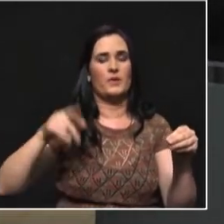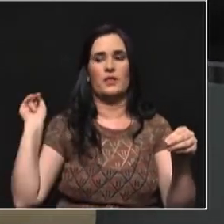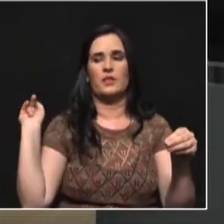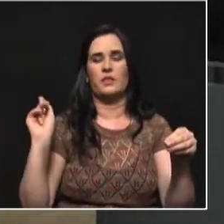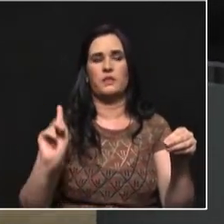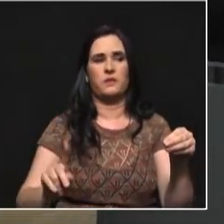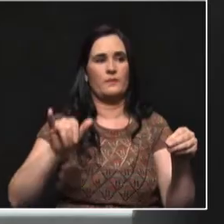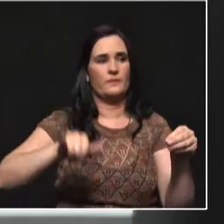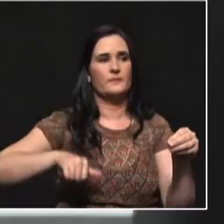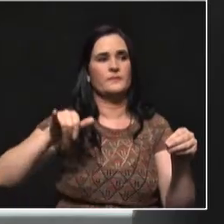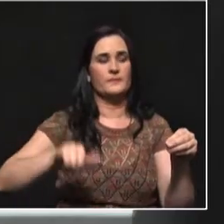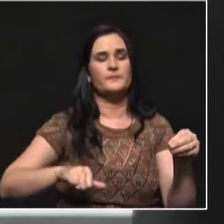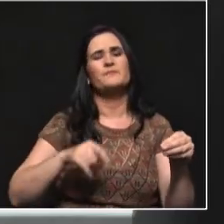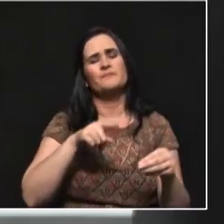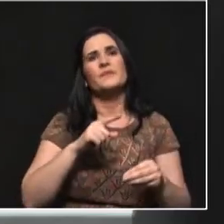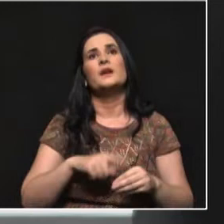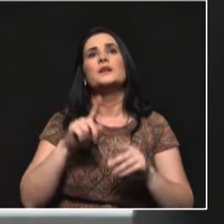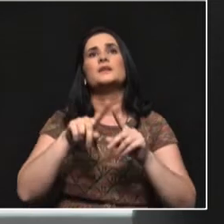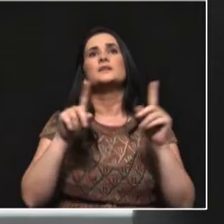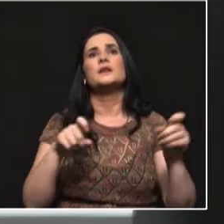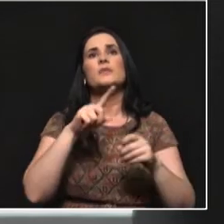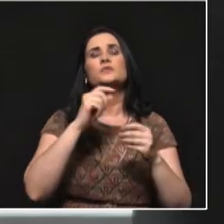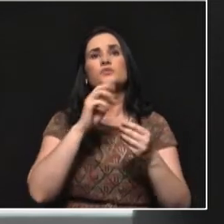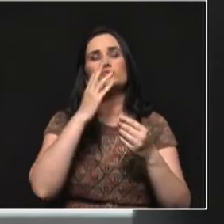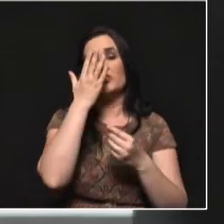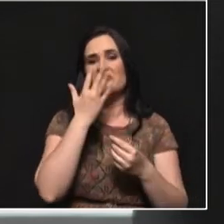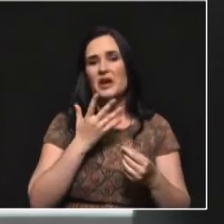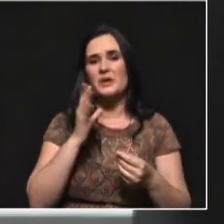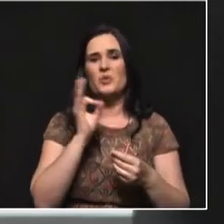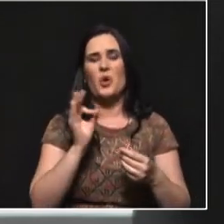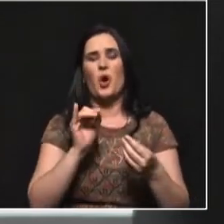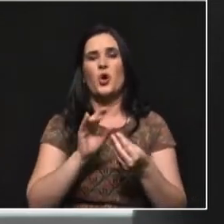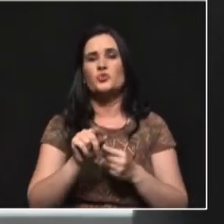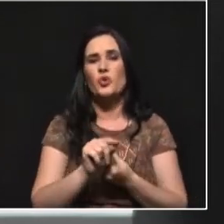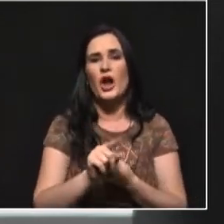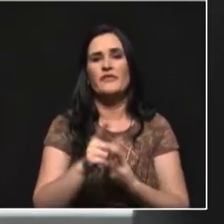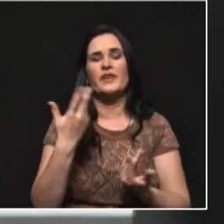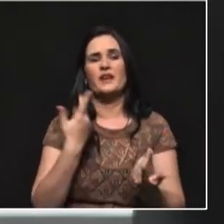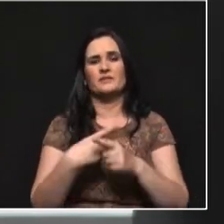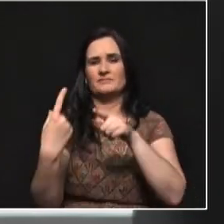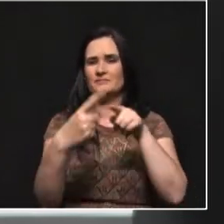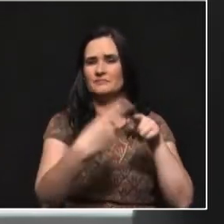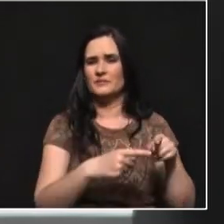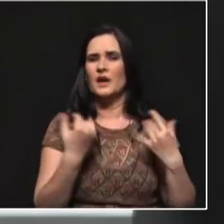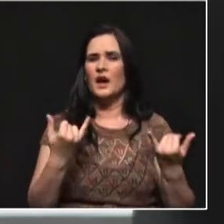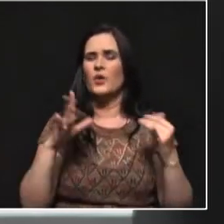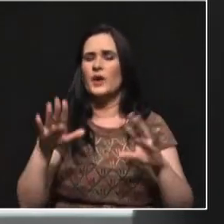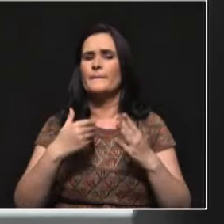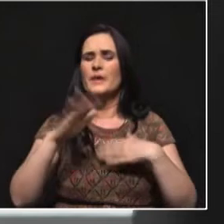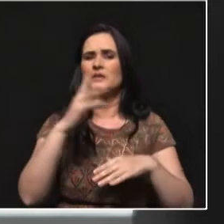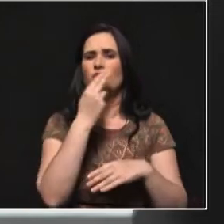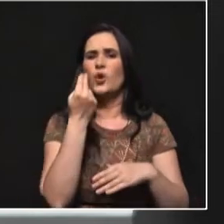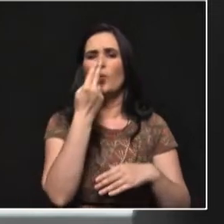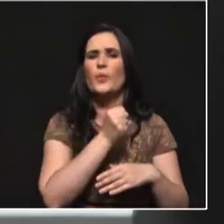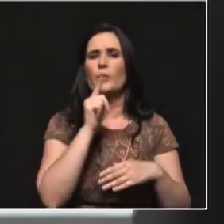Y ahí veo uno, Pedro, y lo ha leído usted muy bien, el tema de redes sociales, que las nuevas generaciones se comprometen con causas, pero no